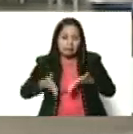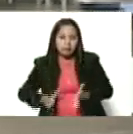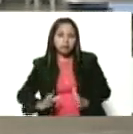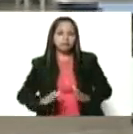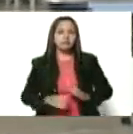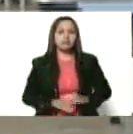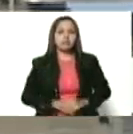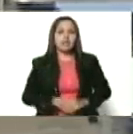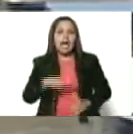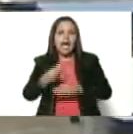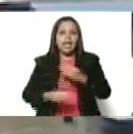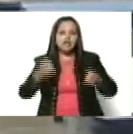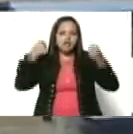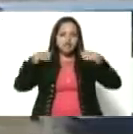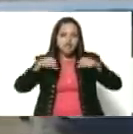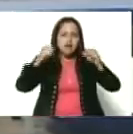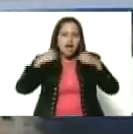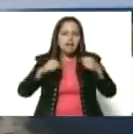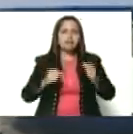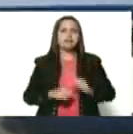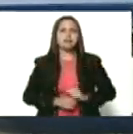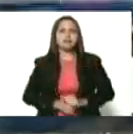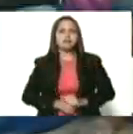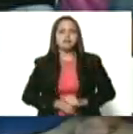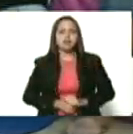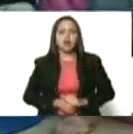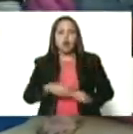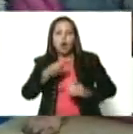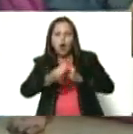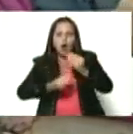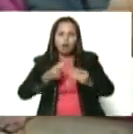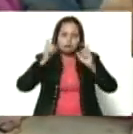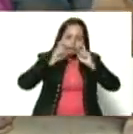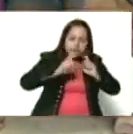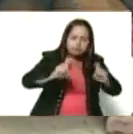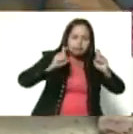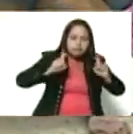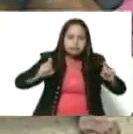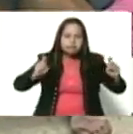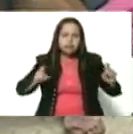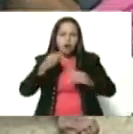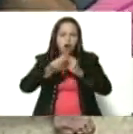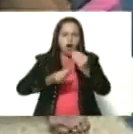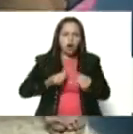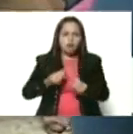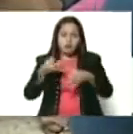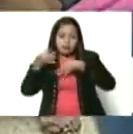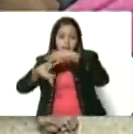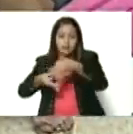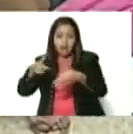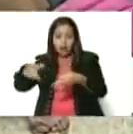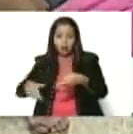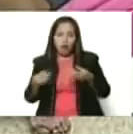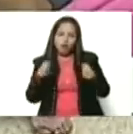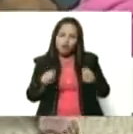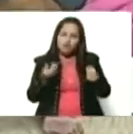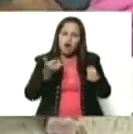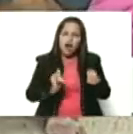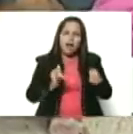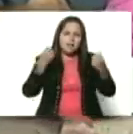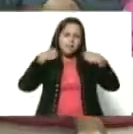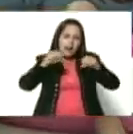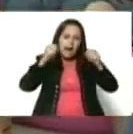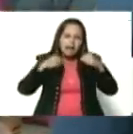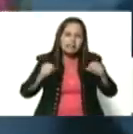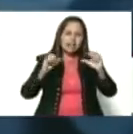los ejercicios y un poco la inducción que nos va a explicar la compañera Ruth en este momento y la